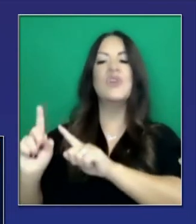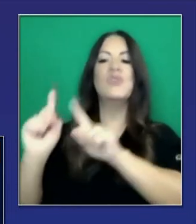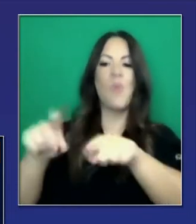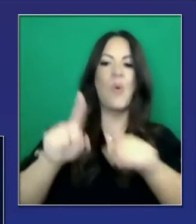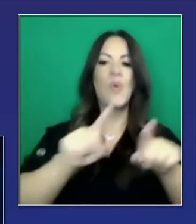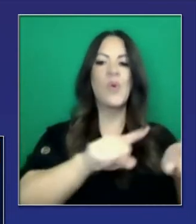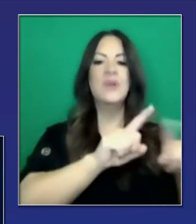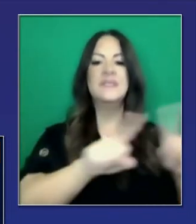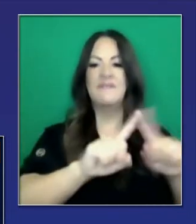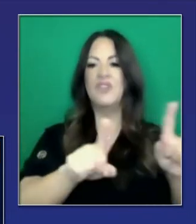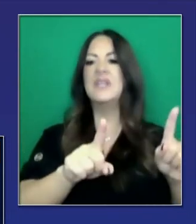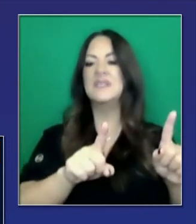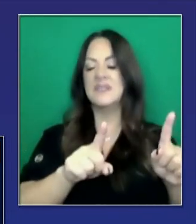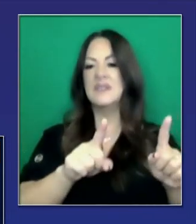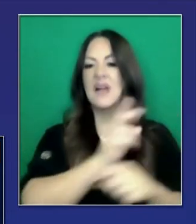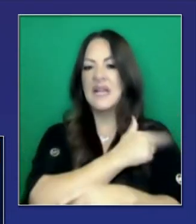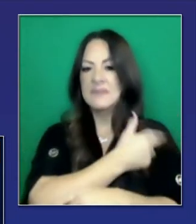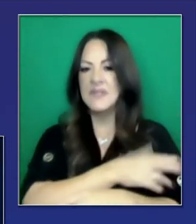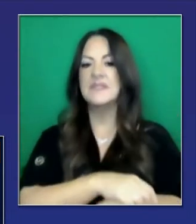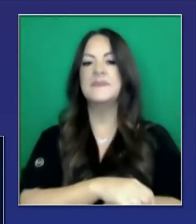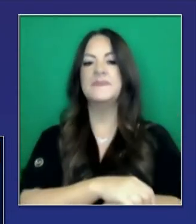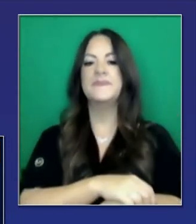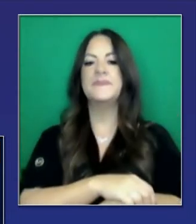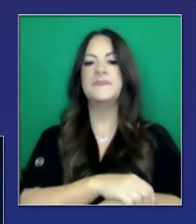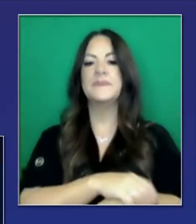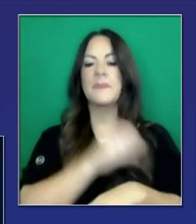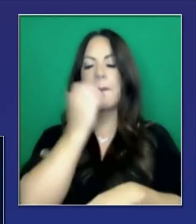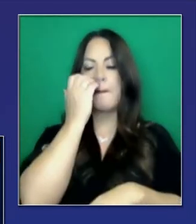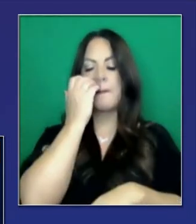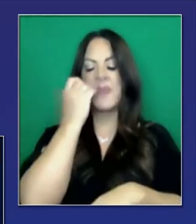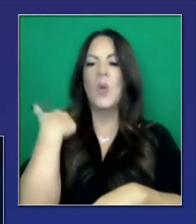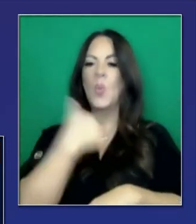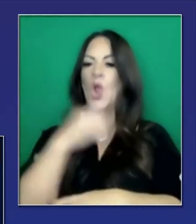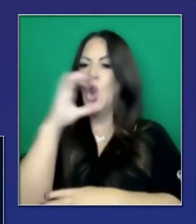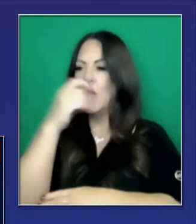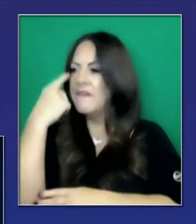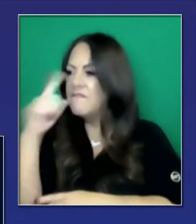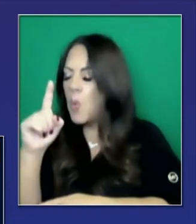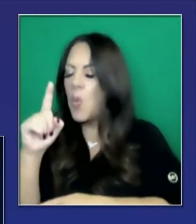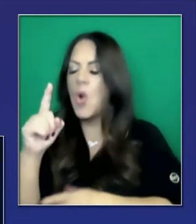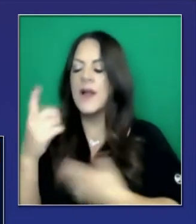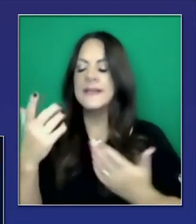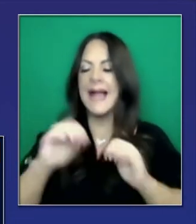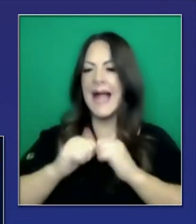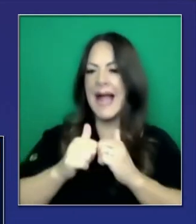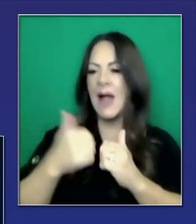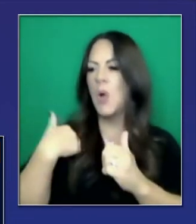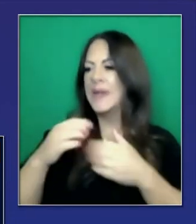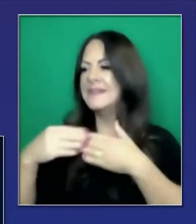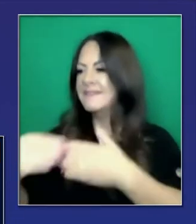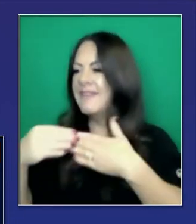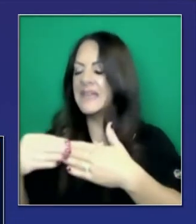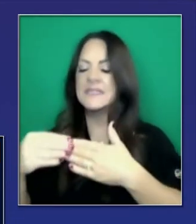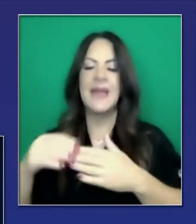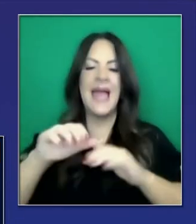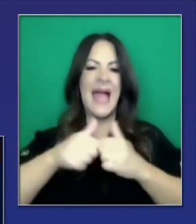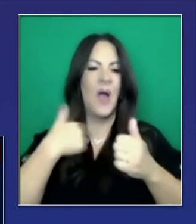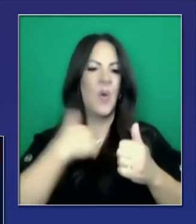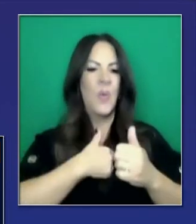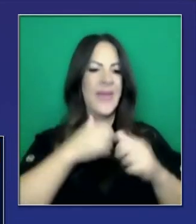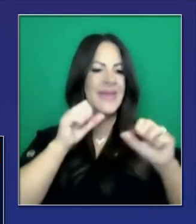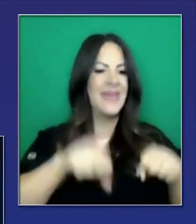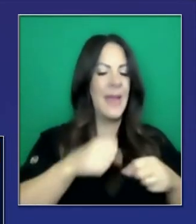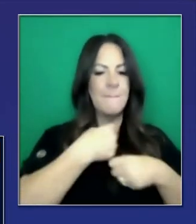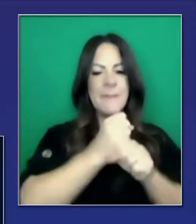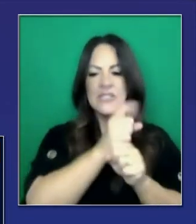116 centros médicos. Y también hemos hecho rechazos de normas particulares